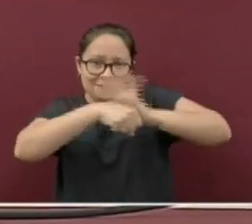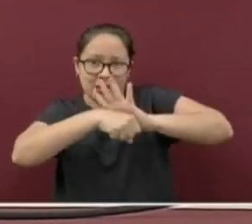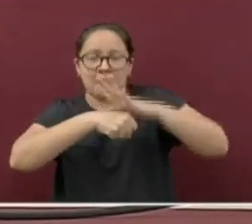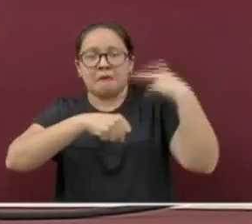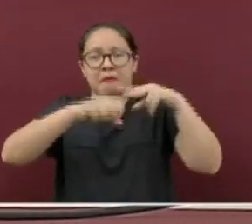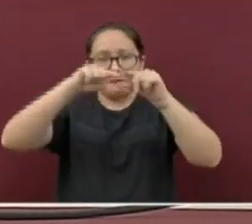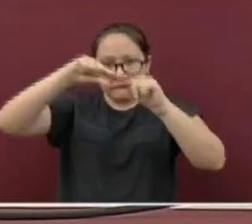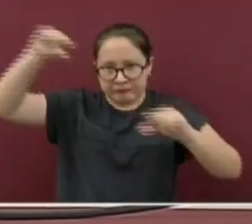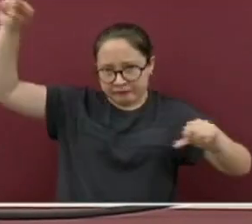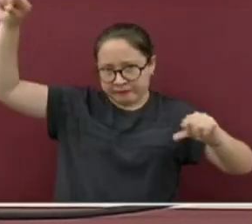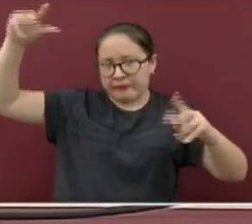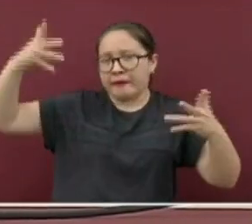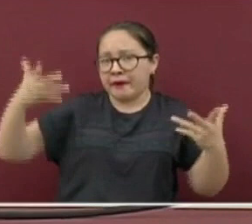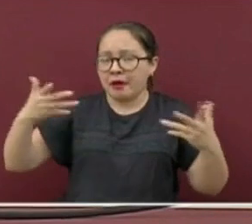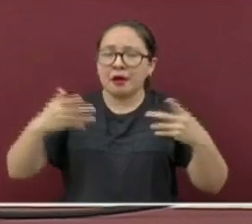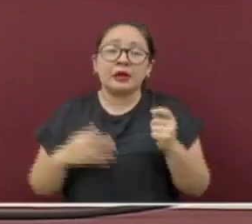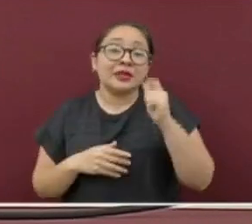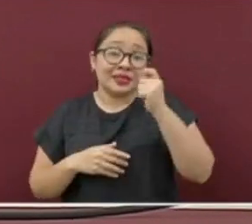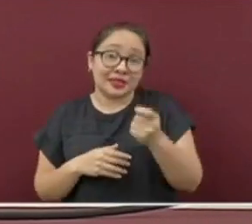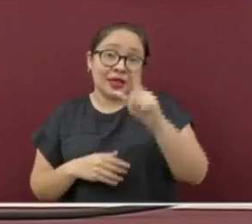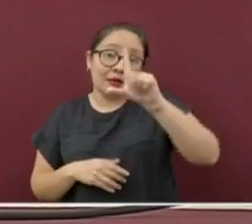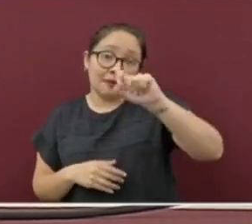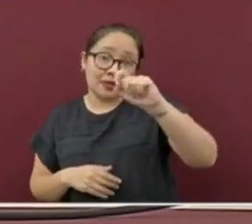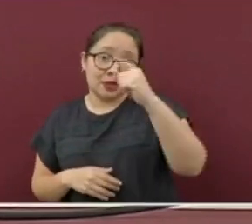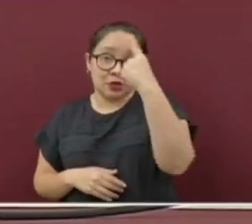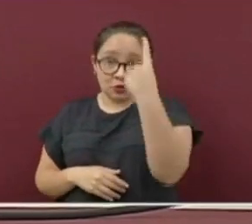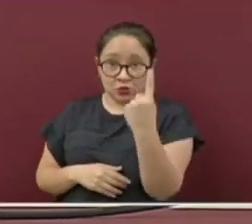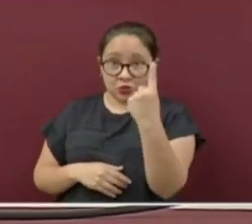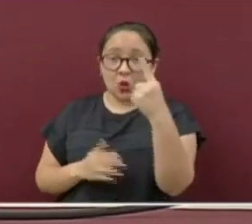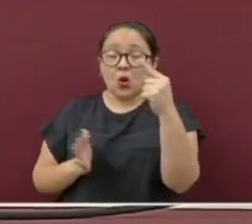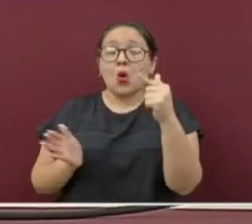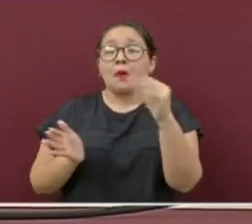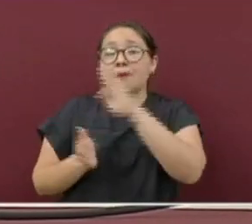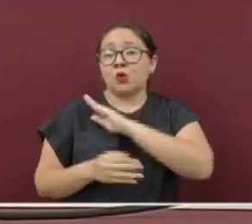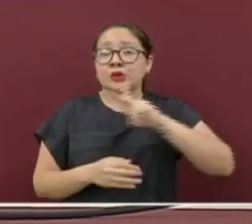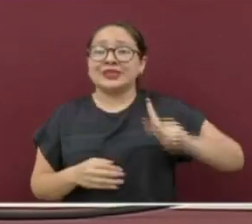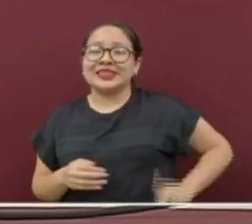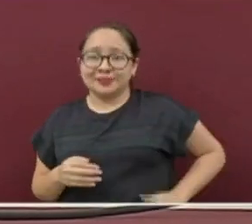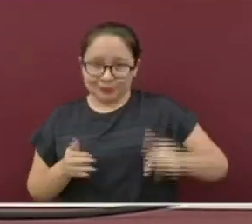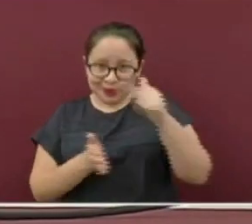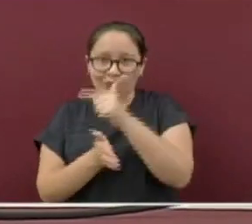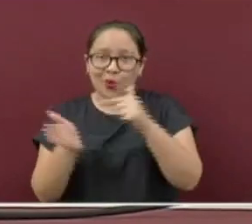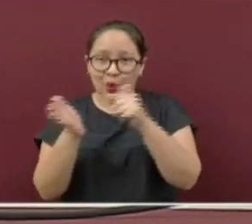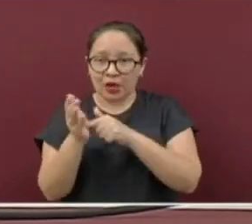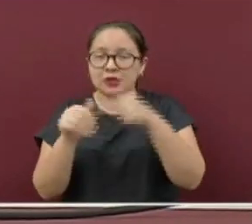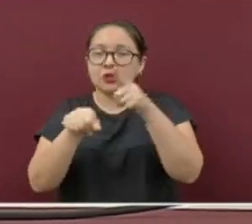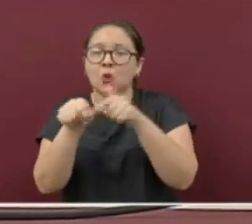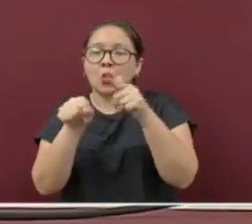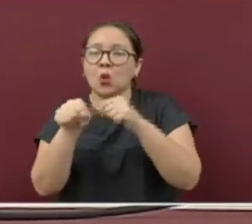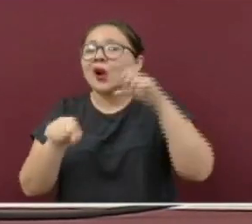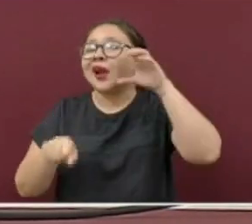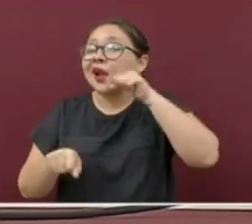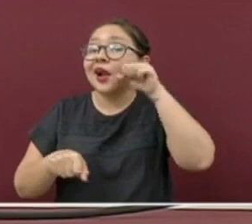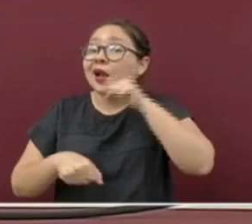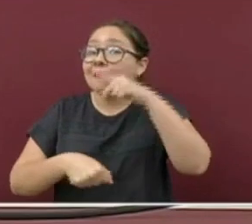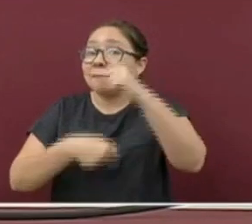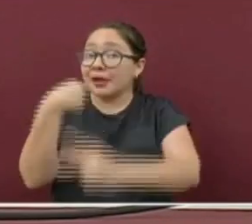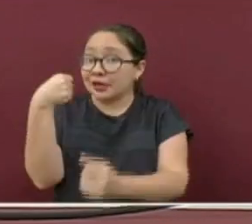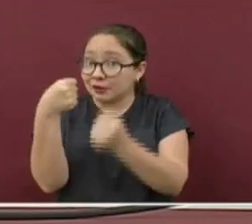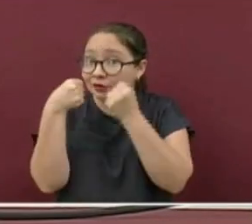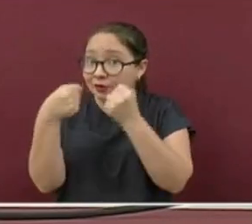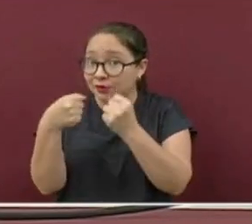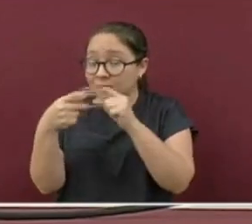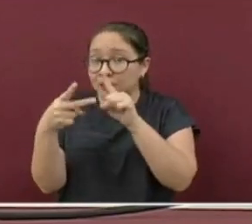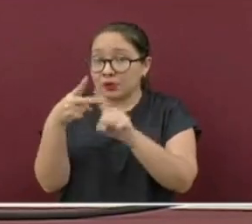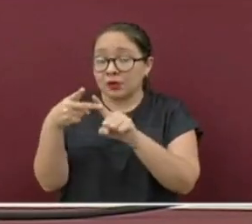tenemos a 21 municipios en semáforo naranja de riesgo alto, 100